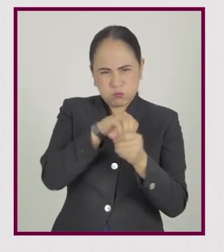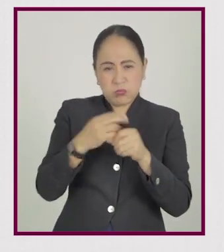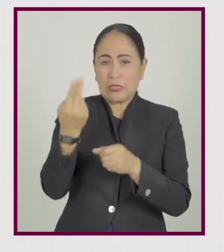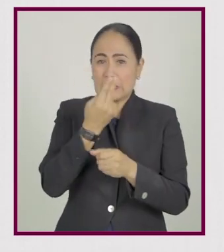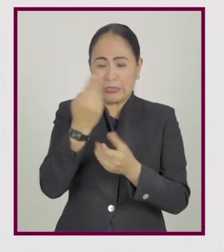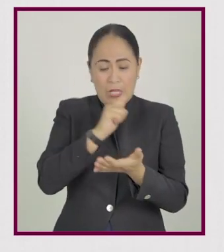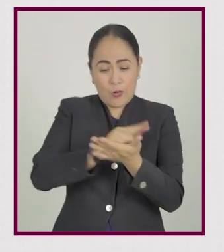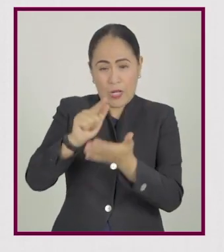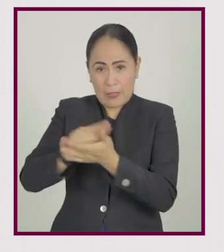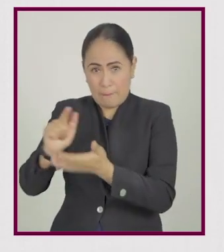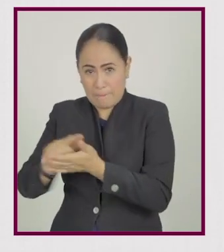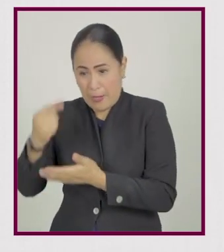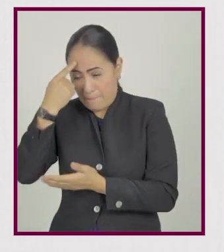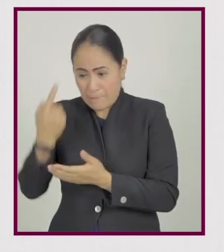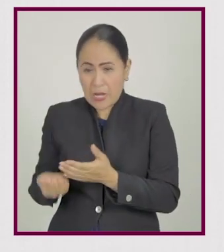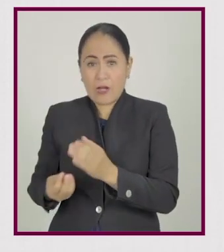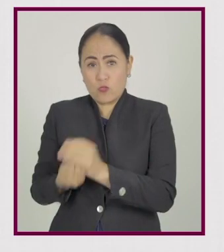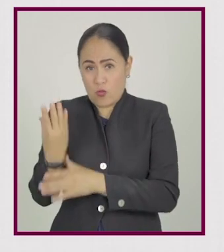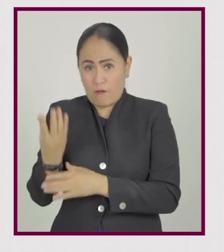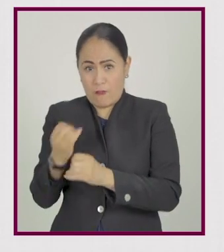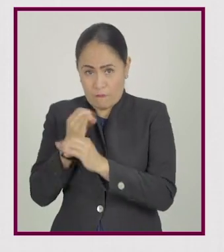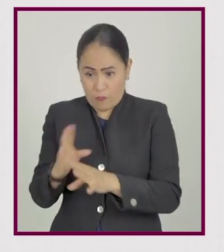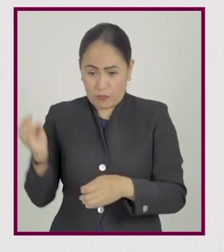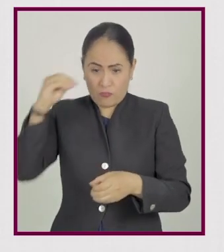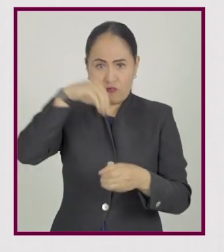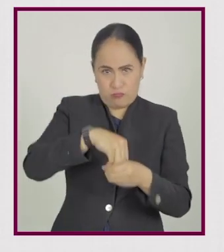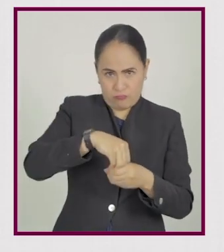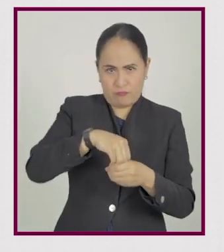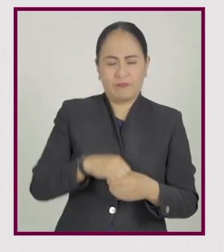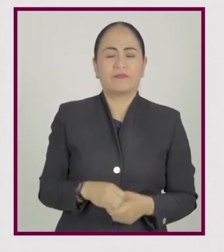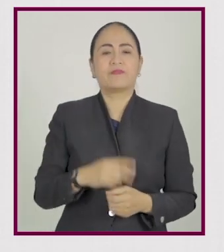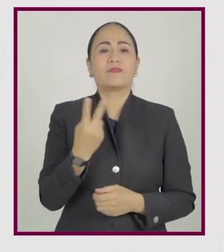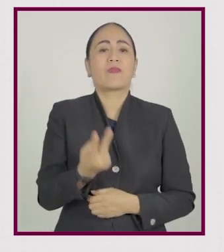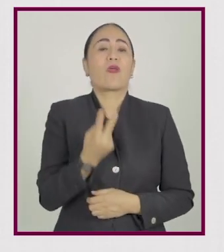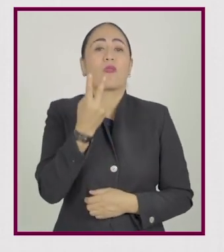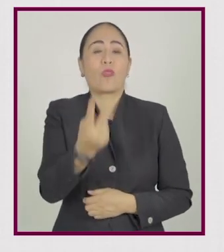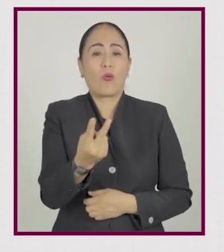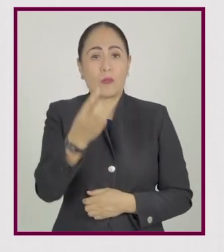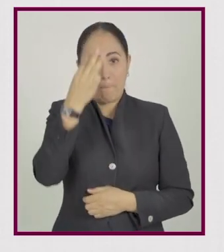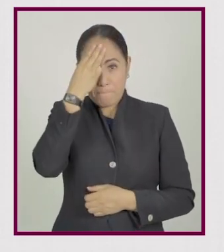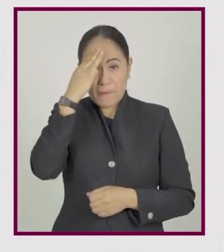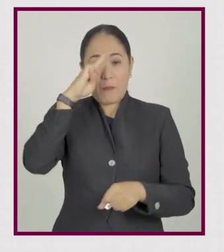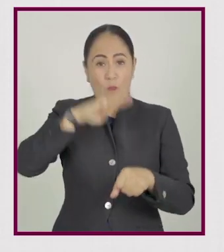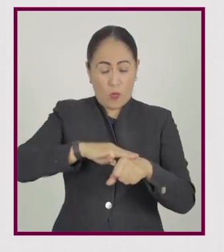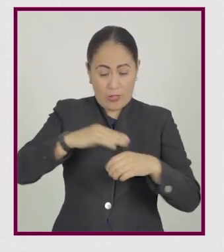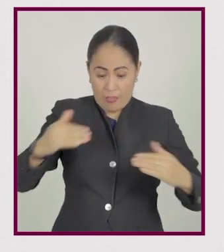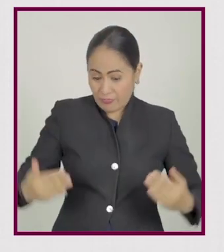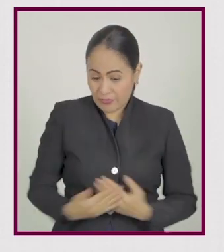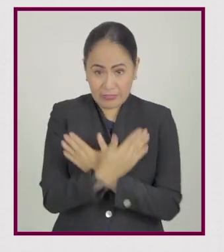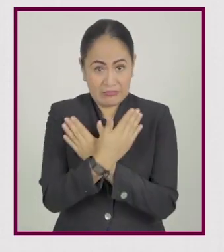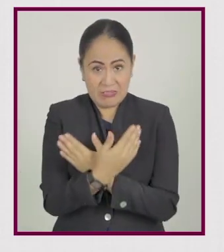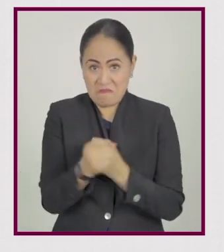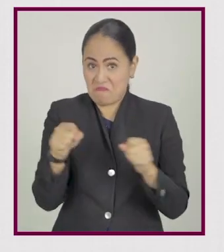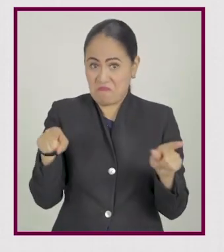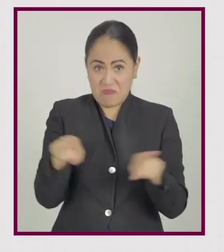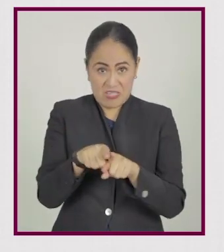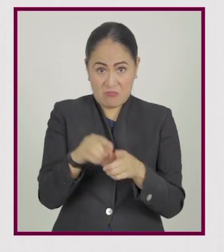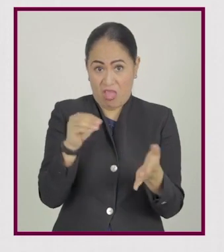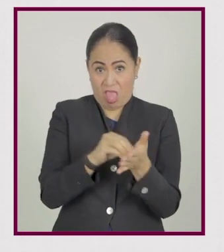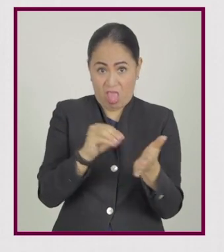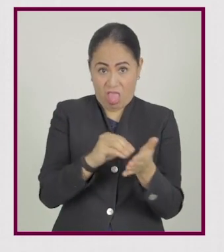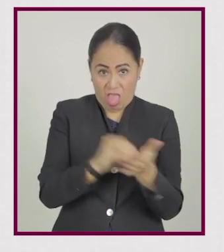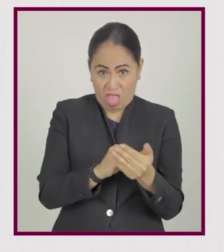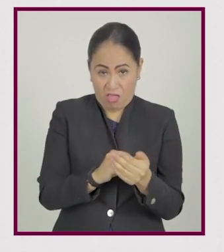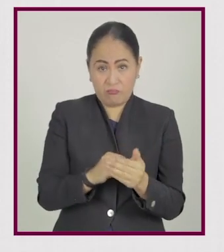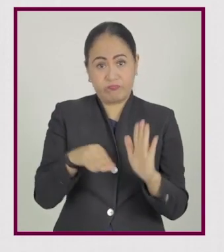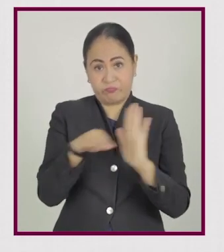tenemos que depurar archivos para que puedan ingresar nuevos. Dos. Con la memoria que nacemos es con la memoria que nos vamos a quedar.